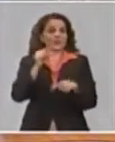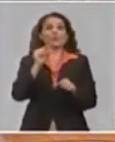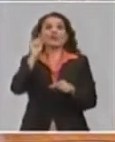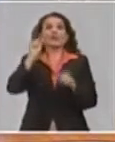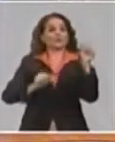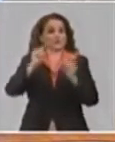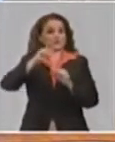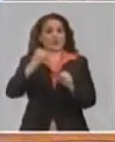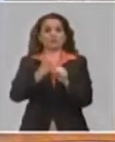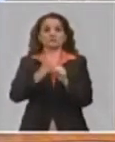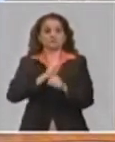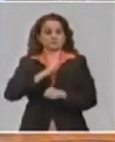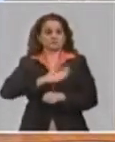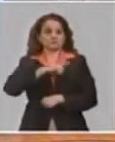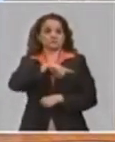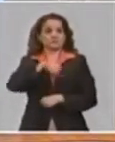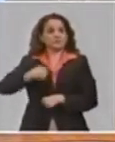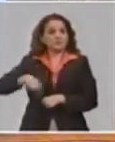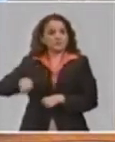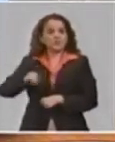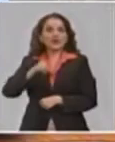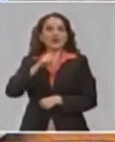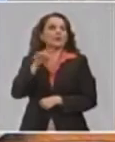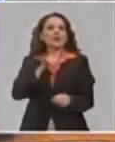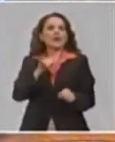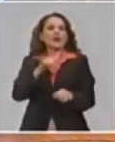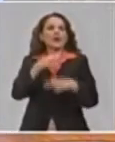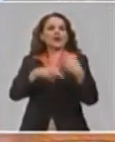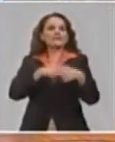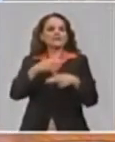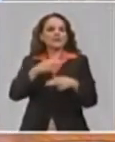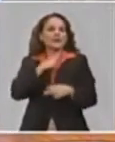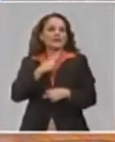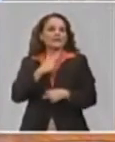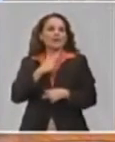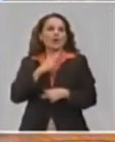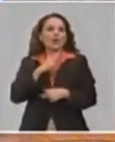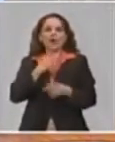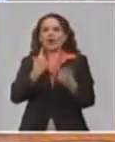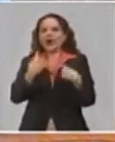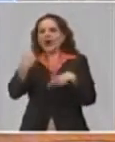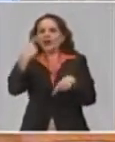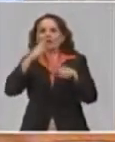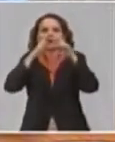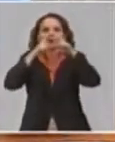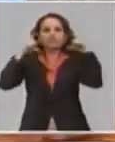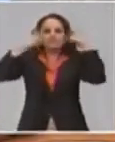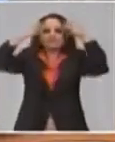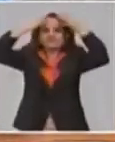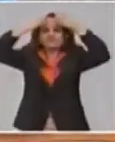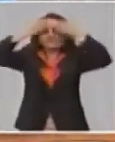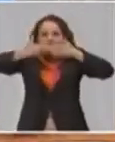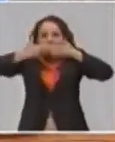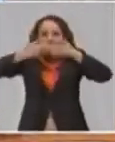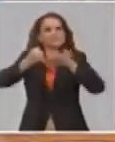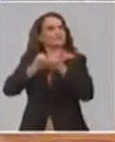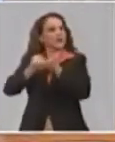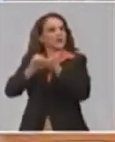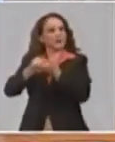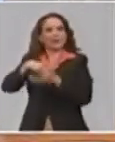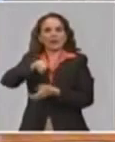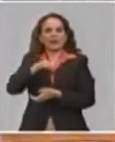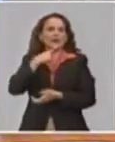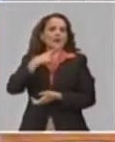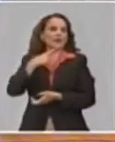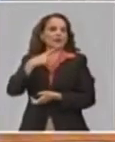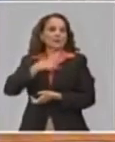se han puesto en función de desarrollar equipos de protección personal ante la COVID. Han hecho, han adecuado, los trabajadores por cuenta